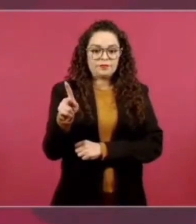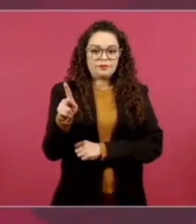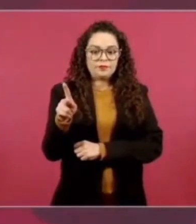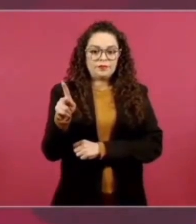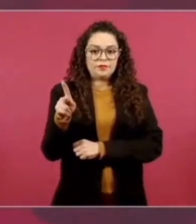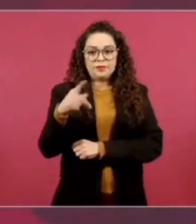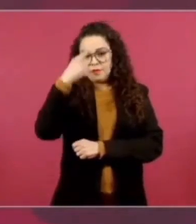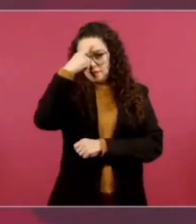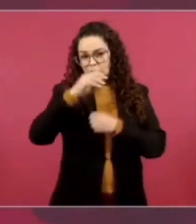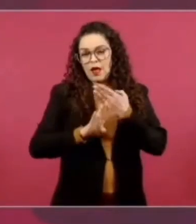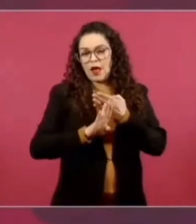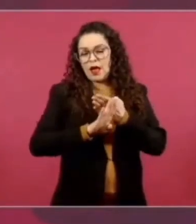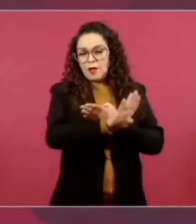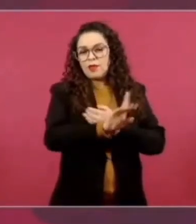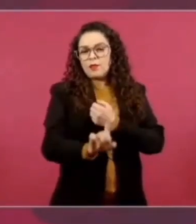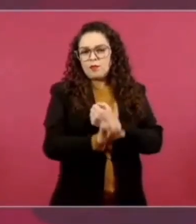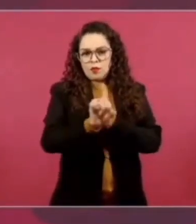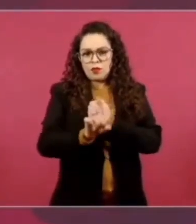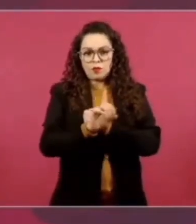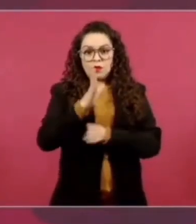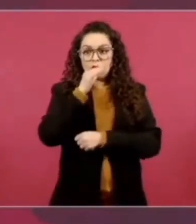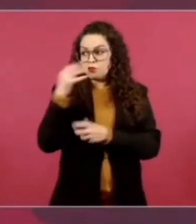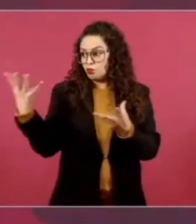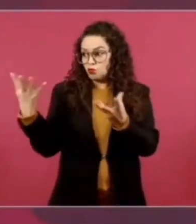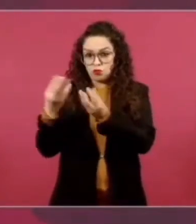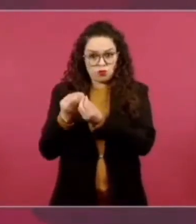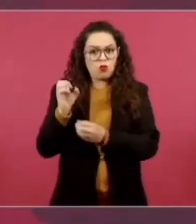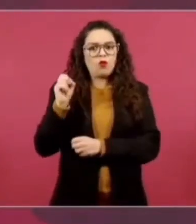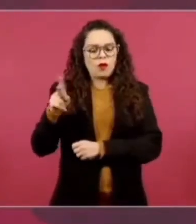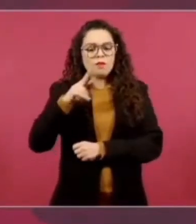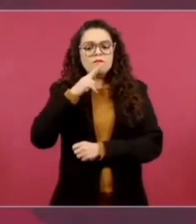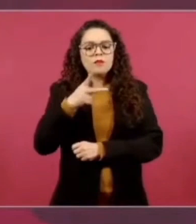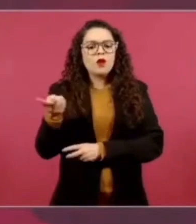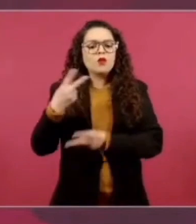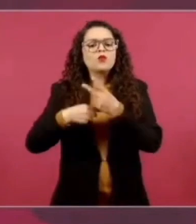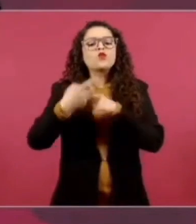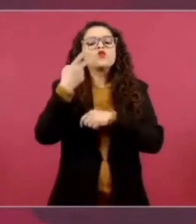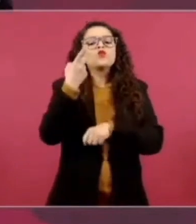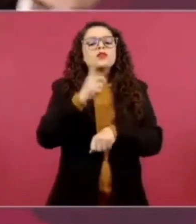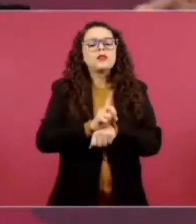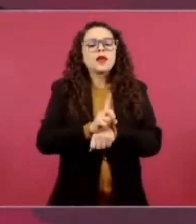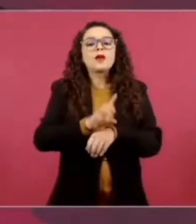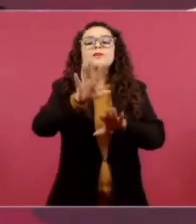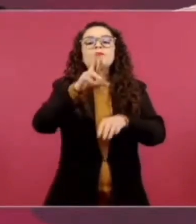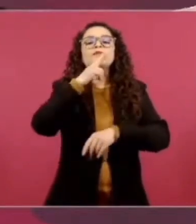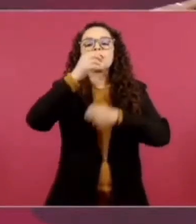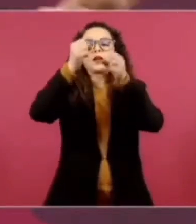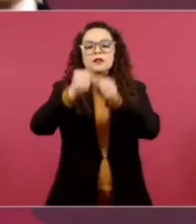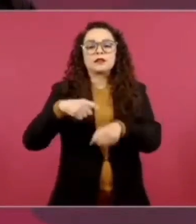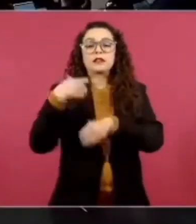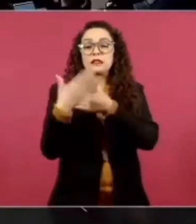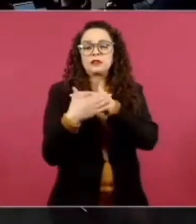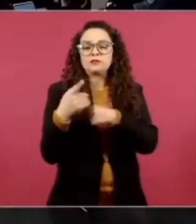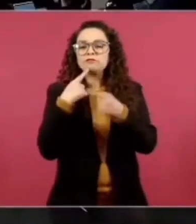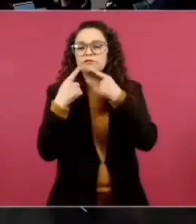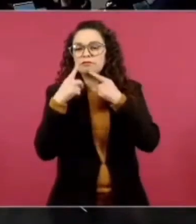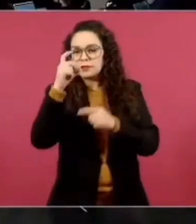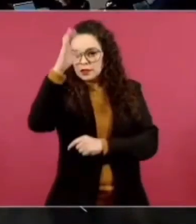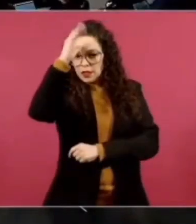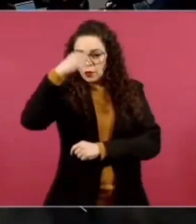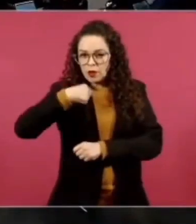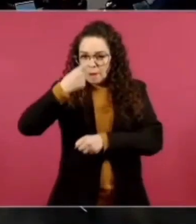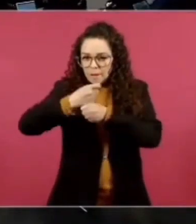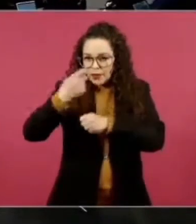problema, vienen un día… Bueno, si hay alguien que va a debatir con ellos, yo no. Sí, déjenme pensarlo.